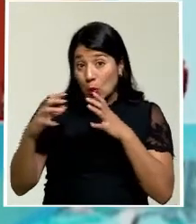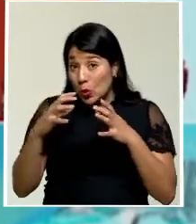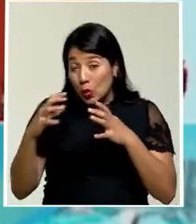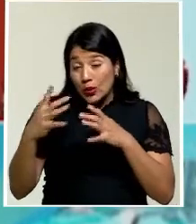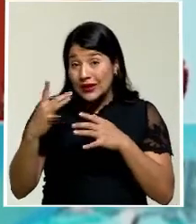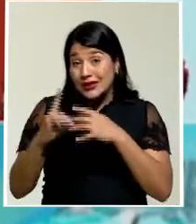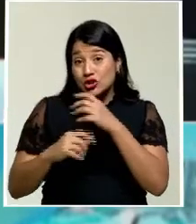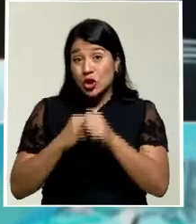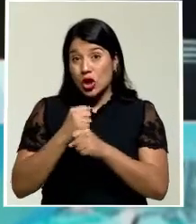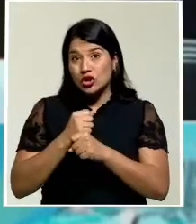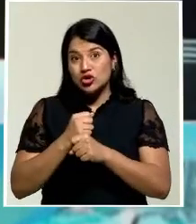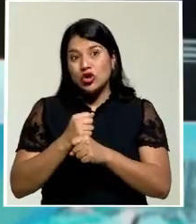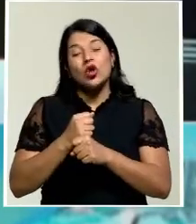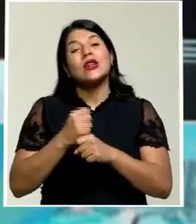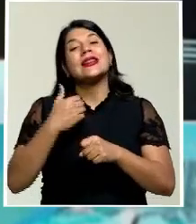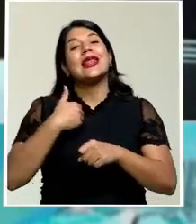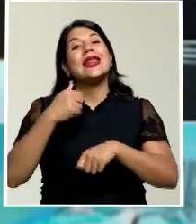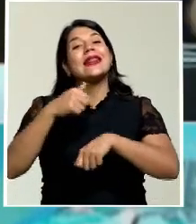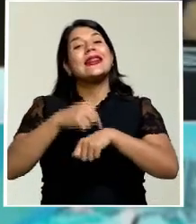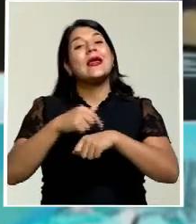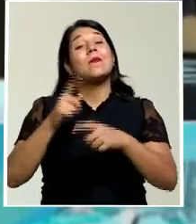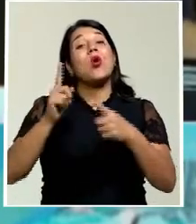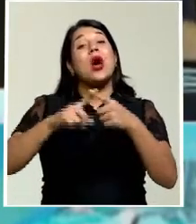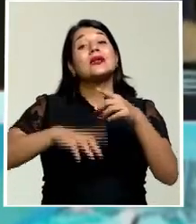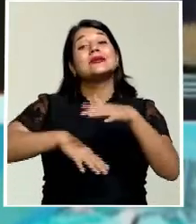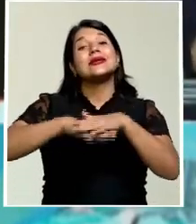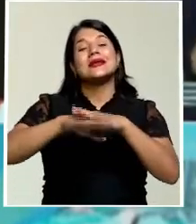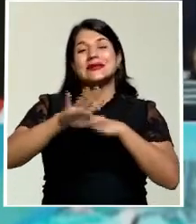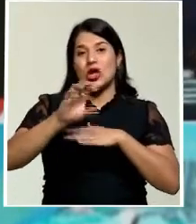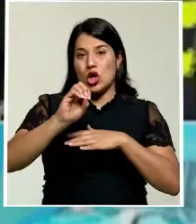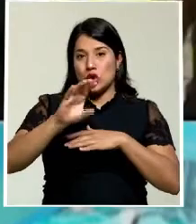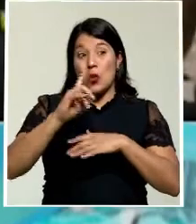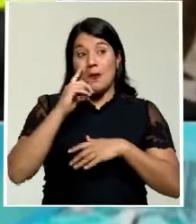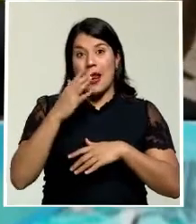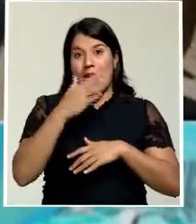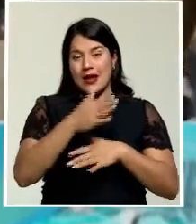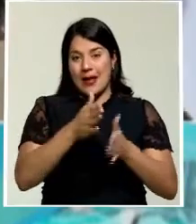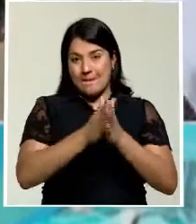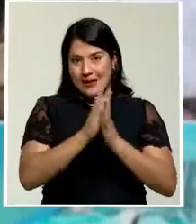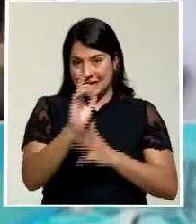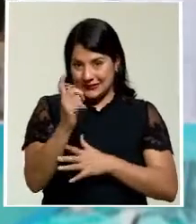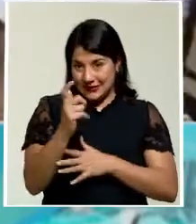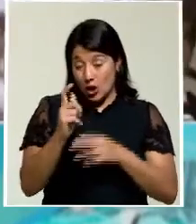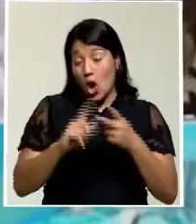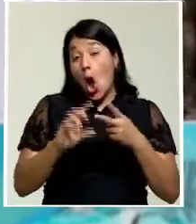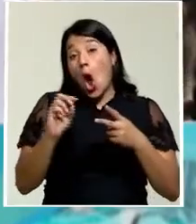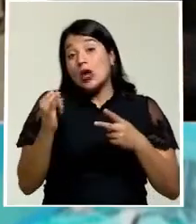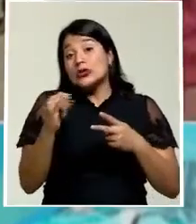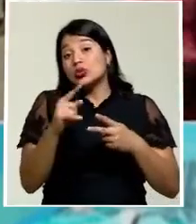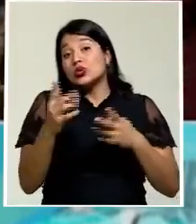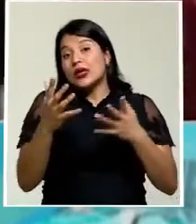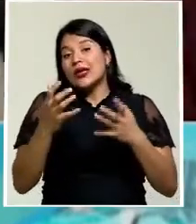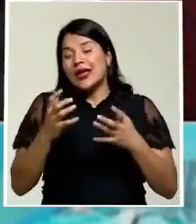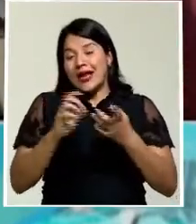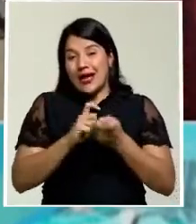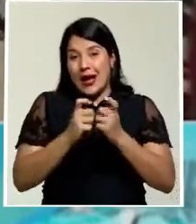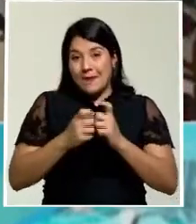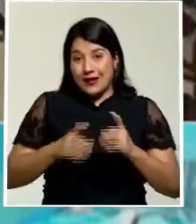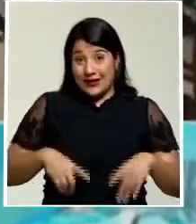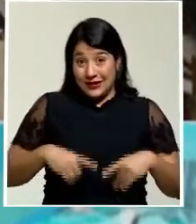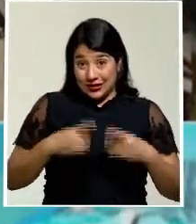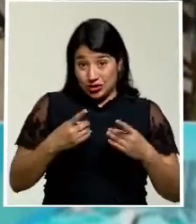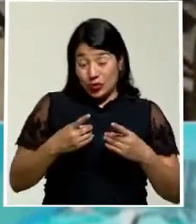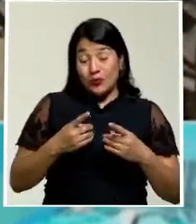Supremo de Elecciones a inscribirse, o bien las personas que deseen realizar un cambio de domicilio electoral, porque es